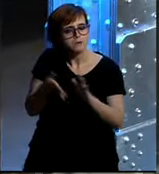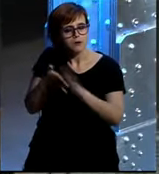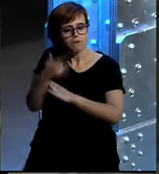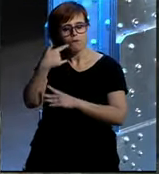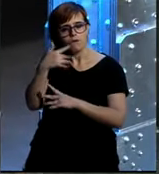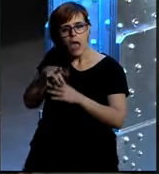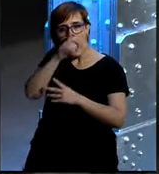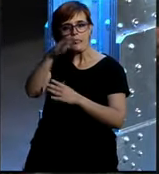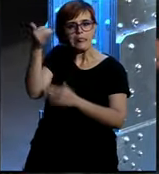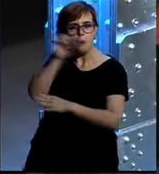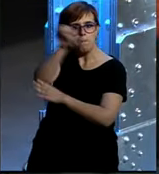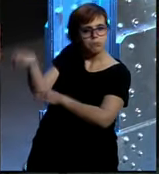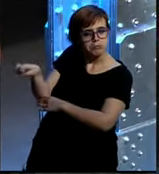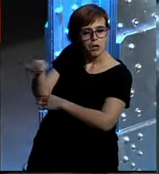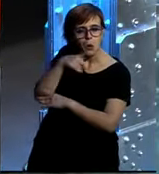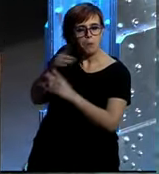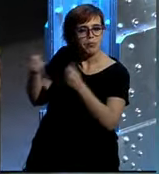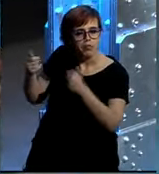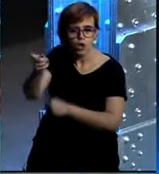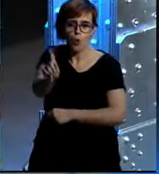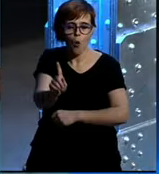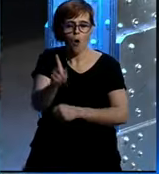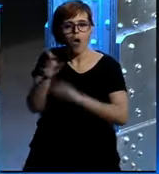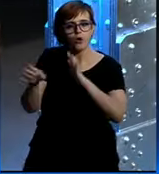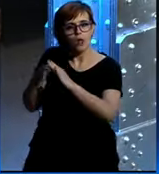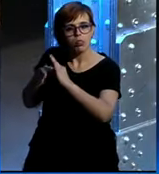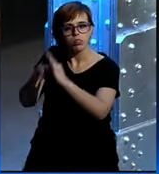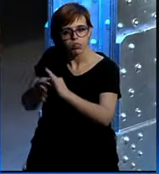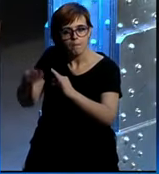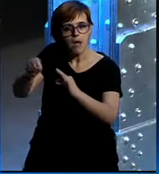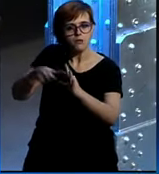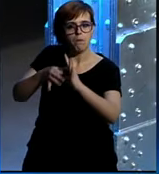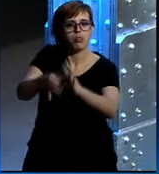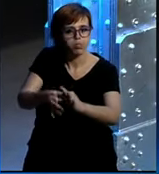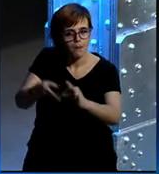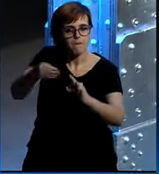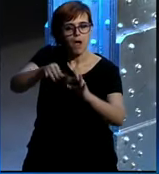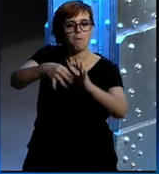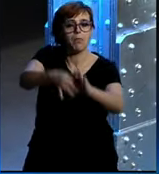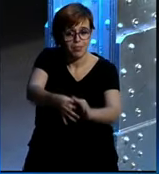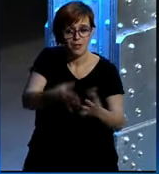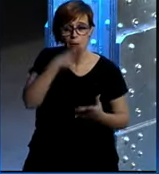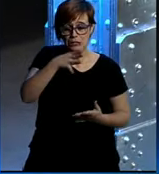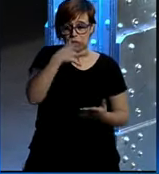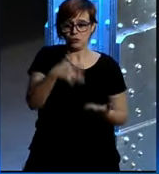pasará igual ahora mismo ahora bien con una pequeña diferencia y este es el gran cambio que estamos viendo a día de hoy